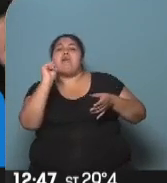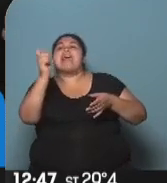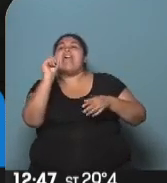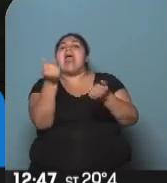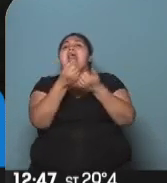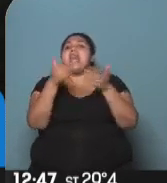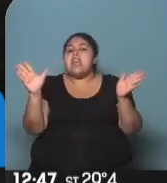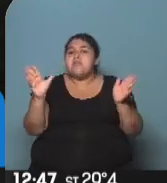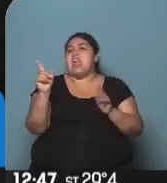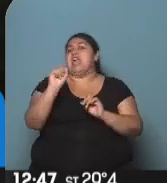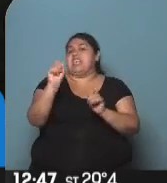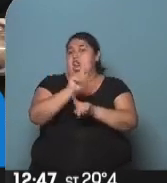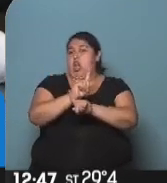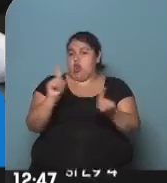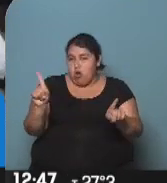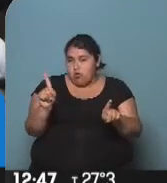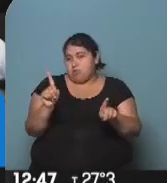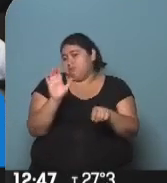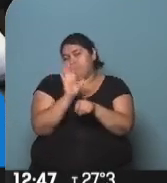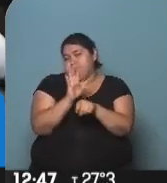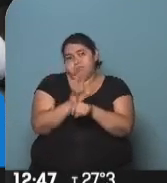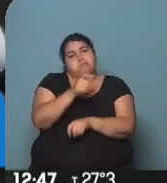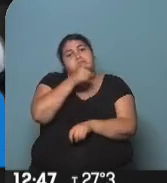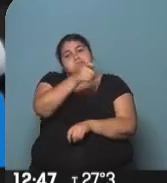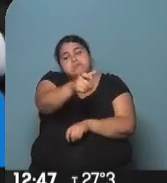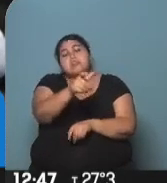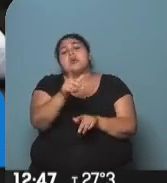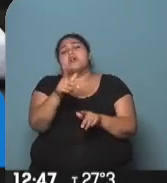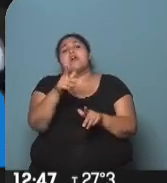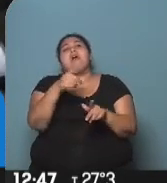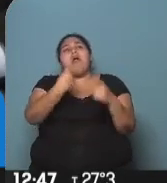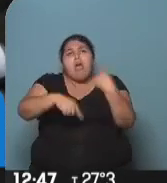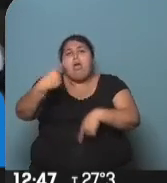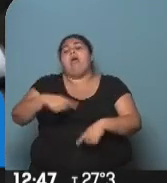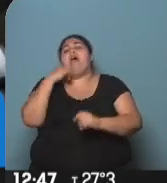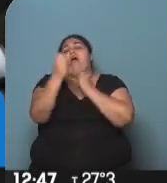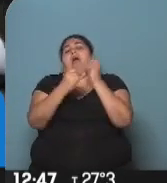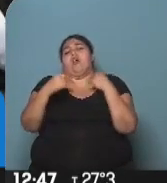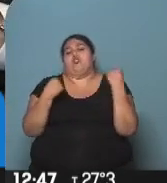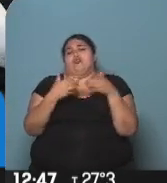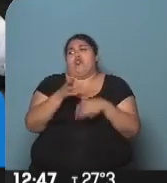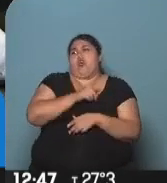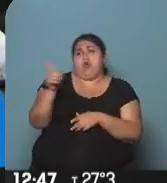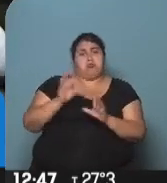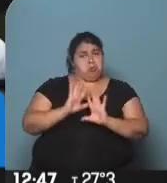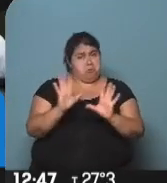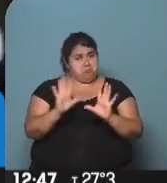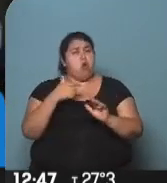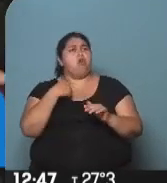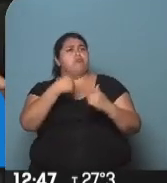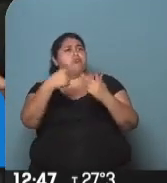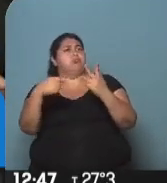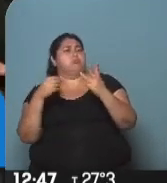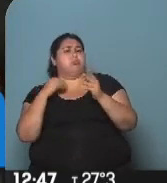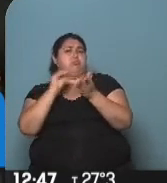y quién no lo está. Y esto es el dato importante. No estamos para hacer, como Grupo de Lima, réplicas a